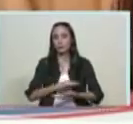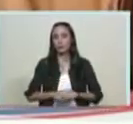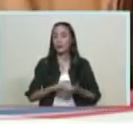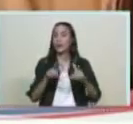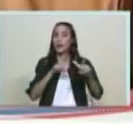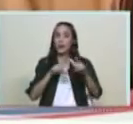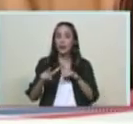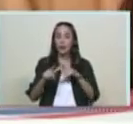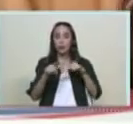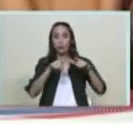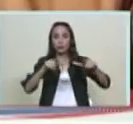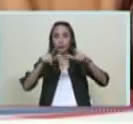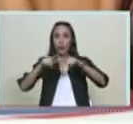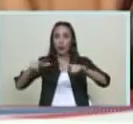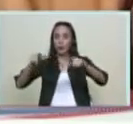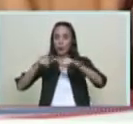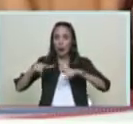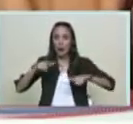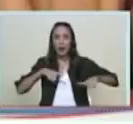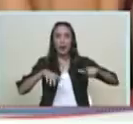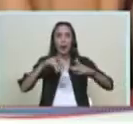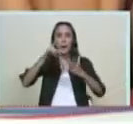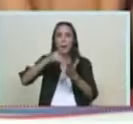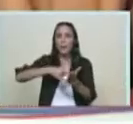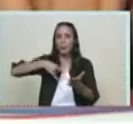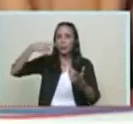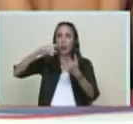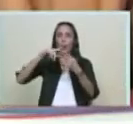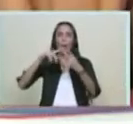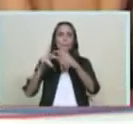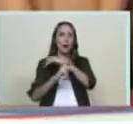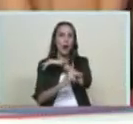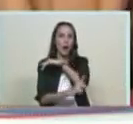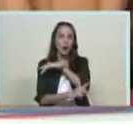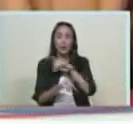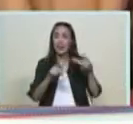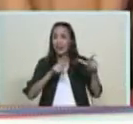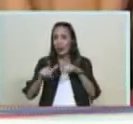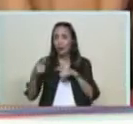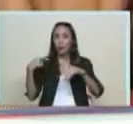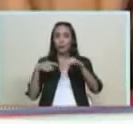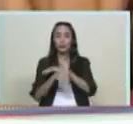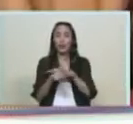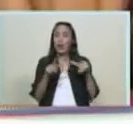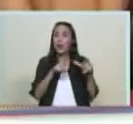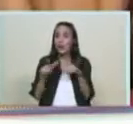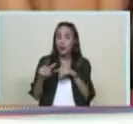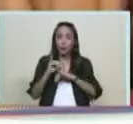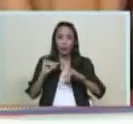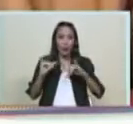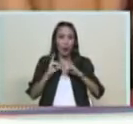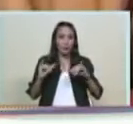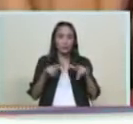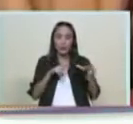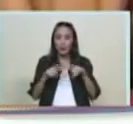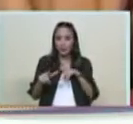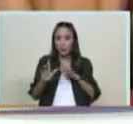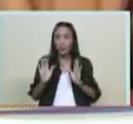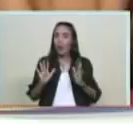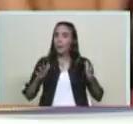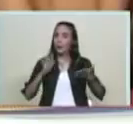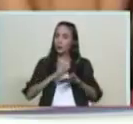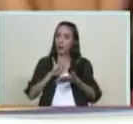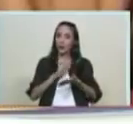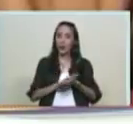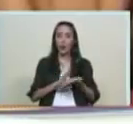guardaparques los parques nacionales los monumentos los parques recreacionales listos para esperar al colectivo para que disfruten en